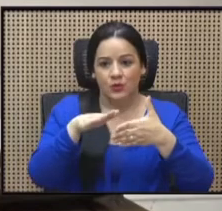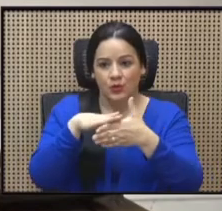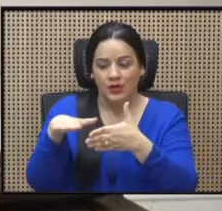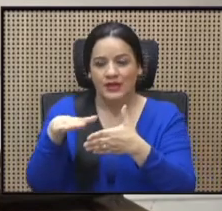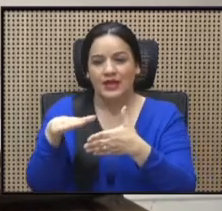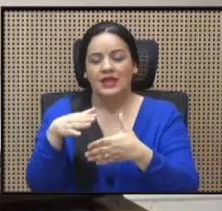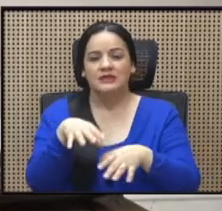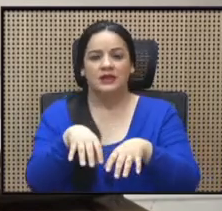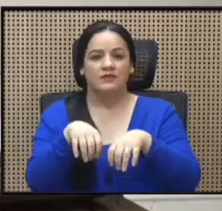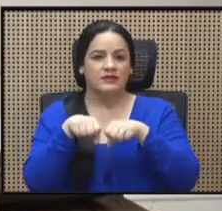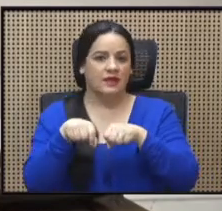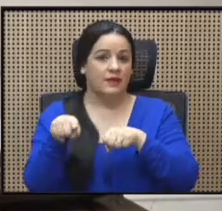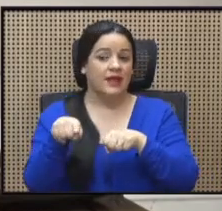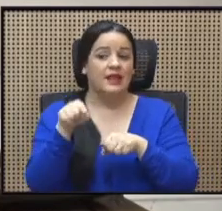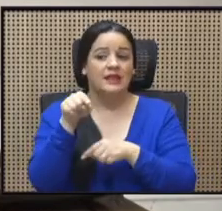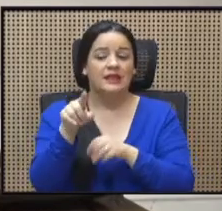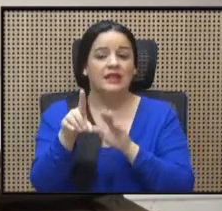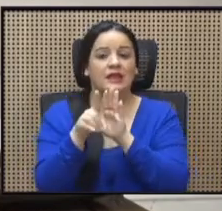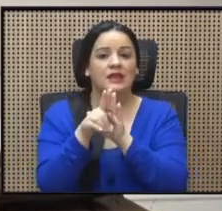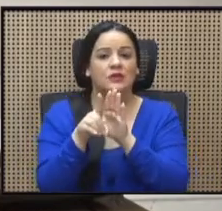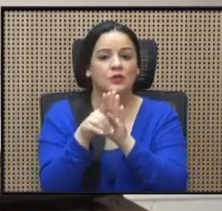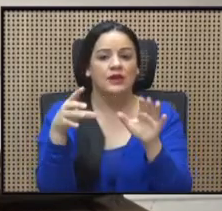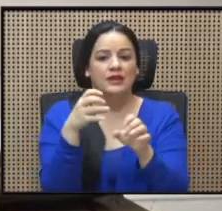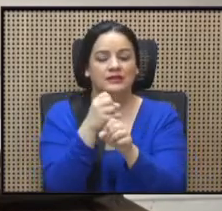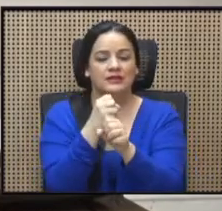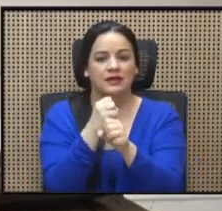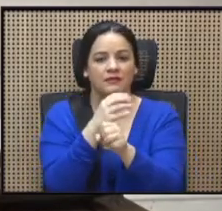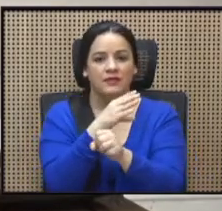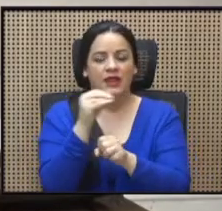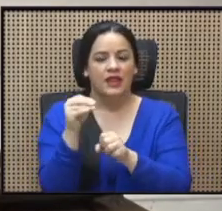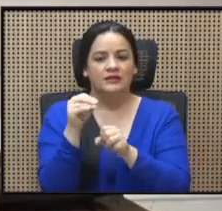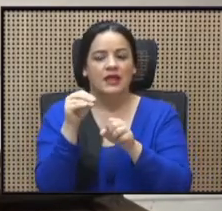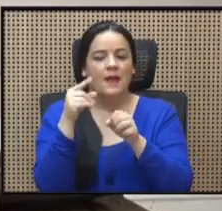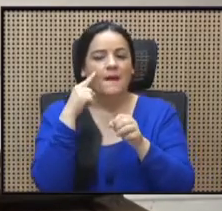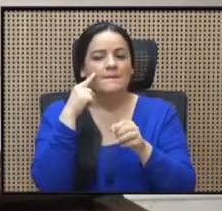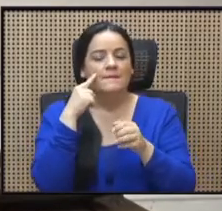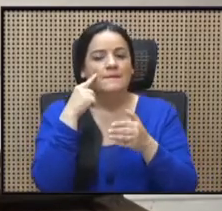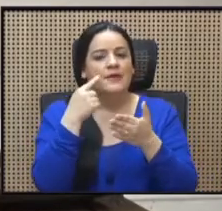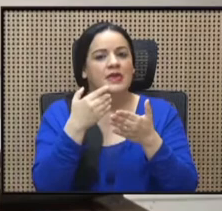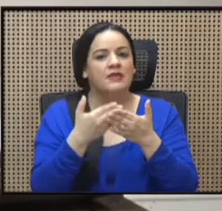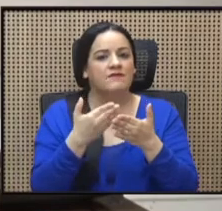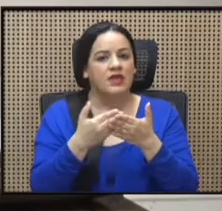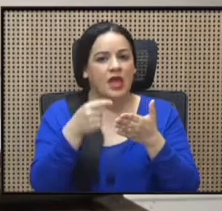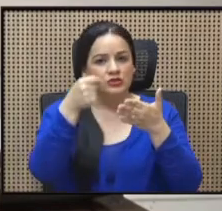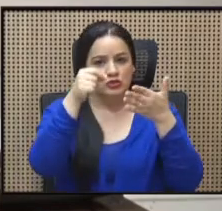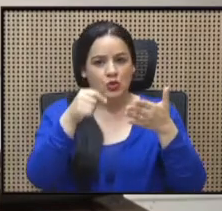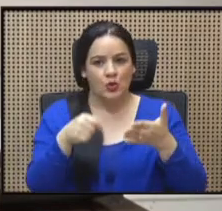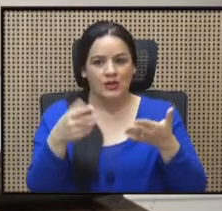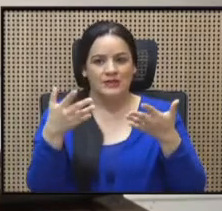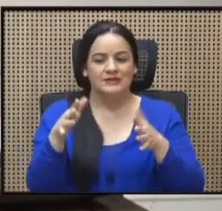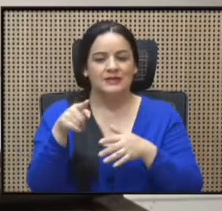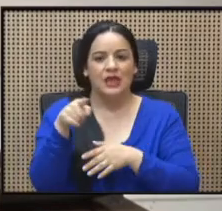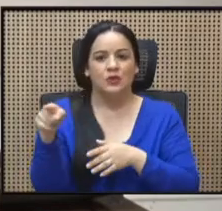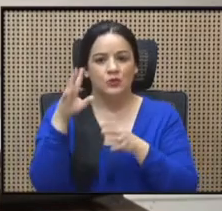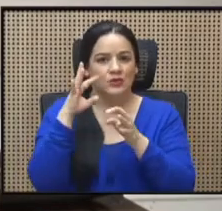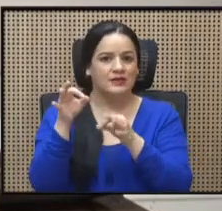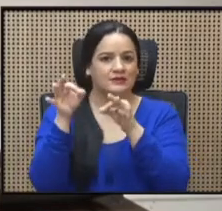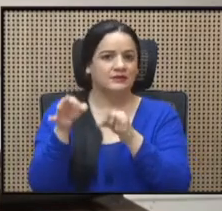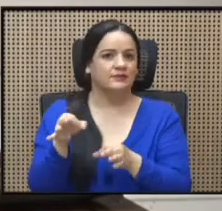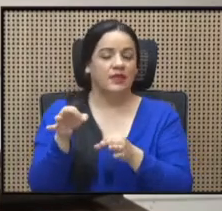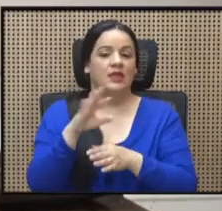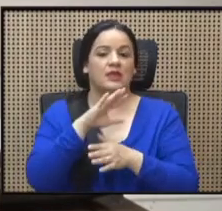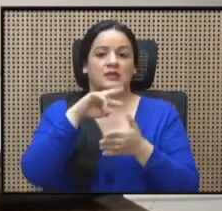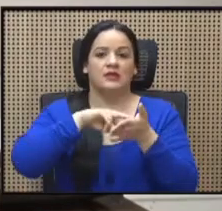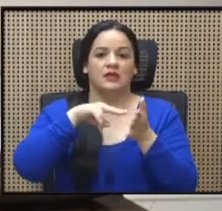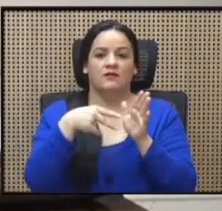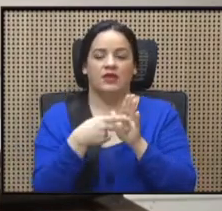realizar las verificaciones que estimen convenientes. Entonces, ¿qué es lo que está diciendo este artículo? Que todas las distribuidoras,